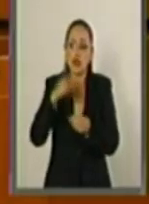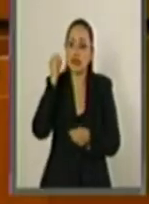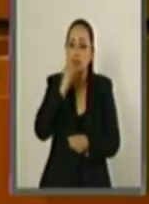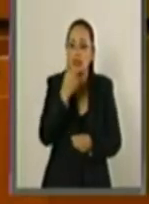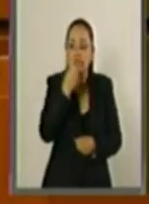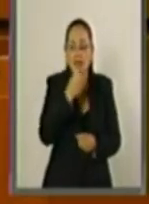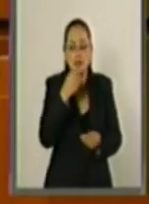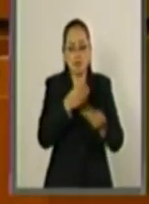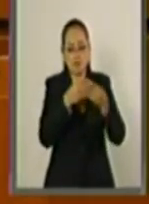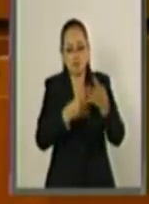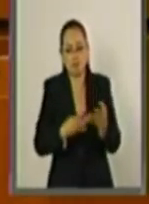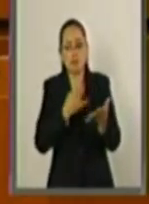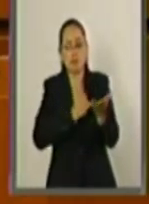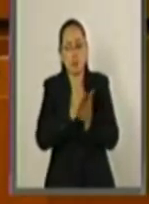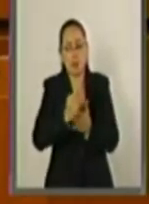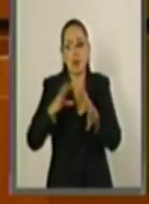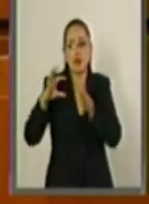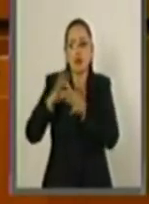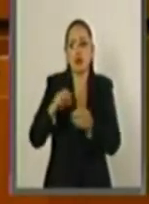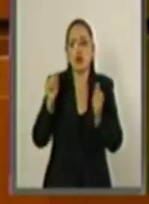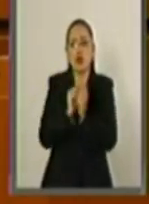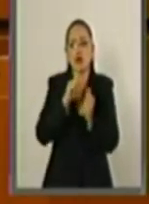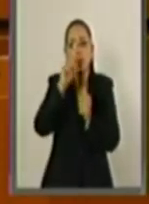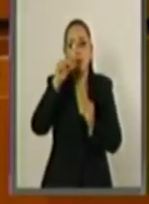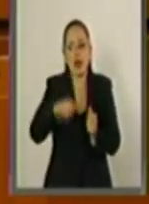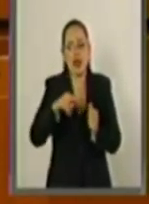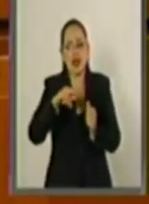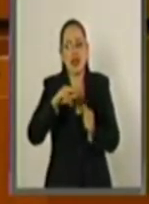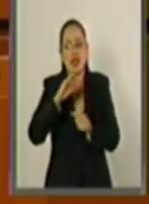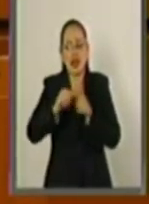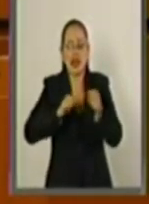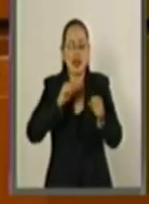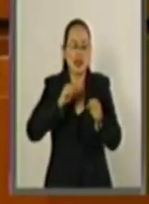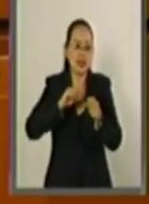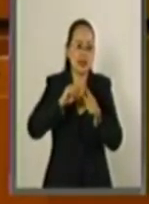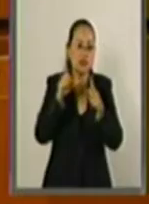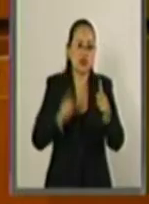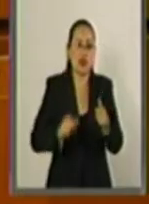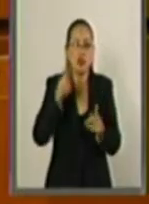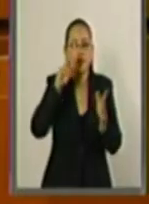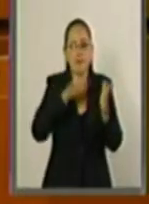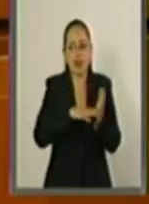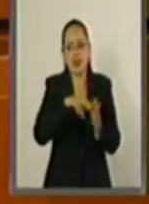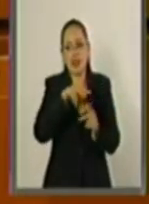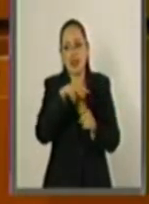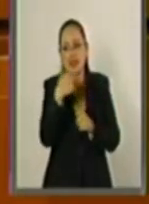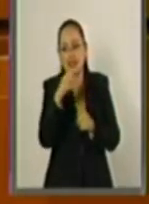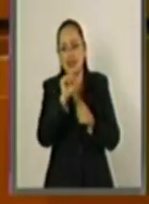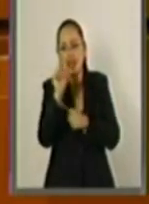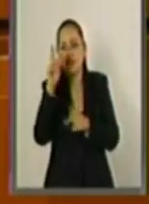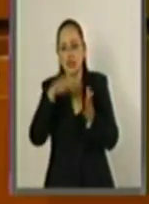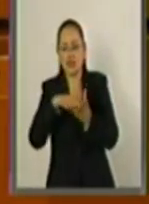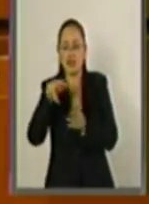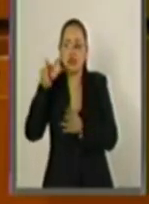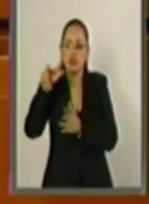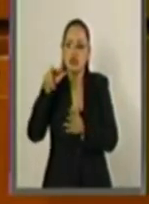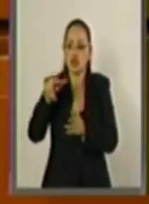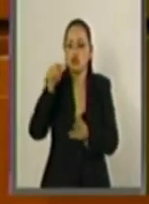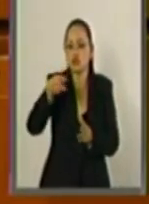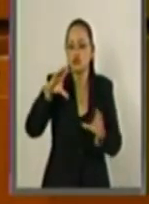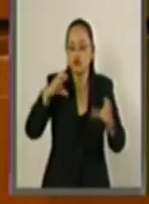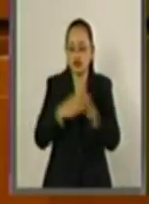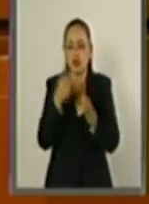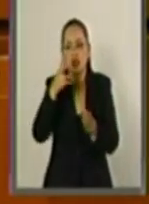instrumento en congruencia con el Plan Nacional de Desarrollo 2013-2018, que incluye la perspectiva